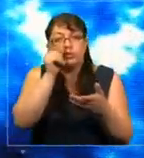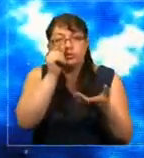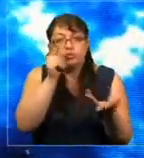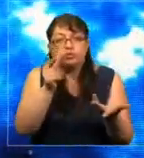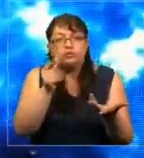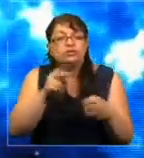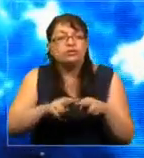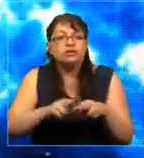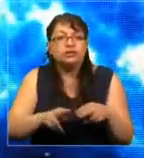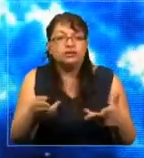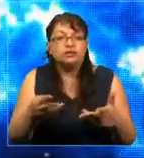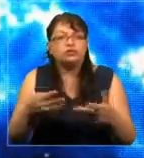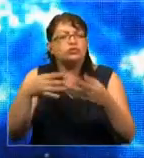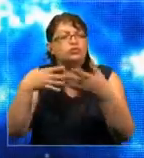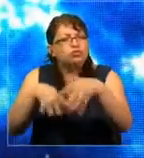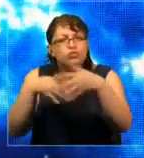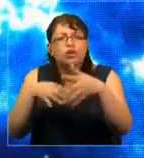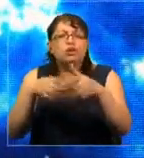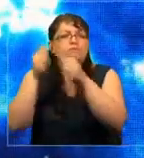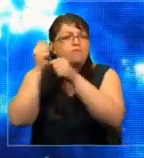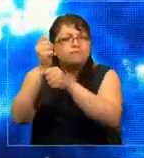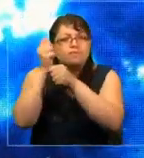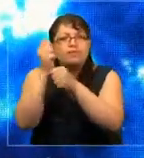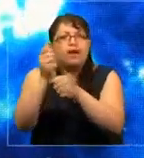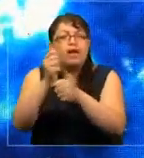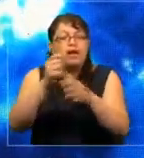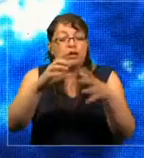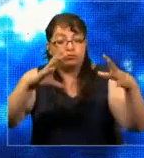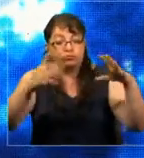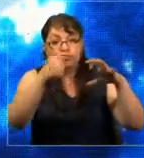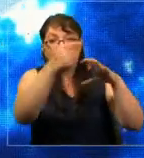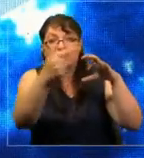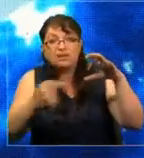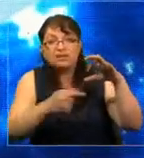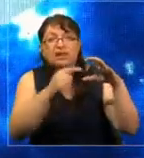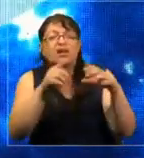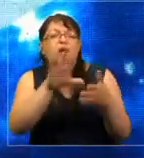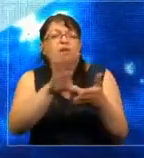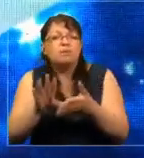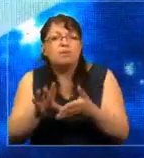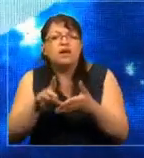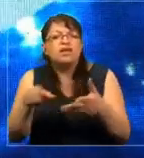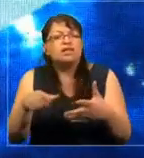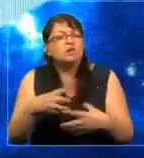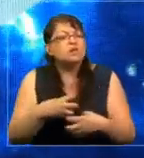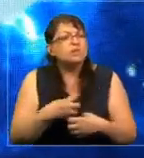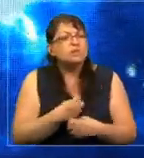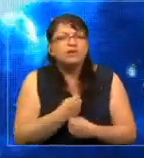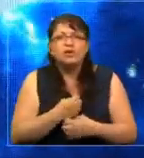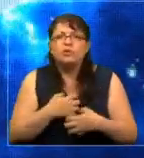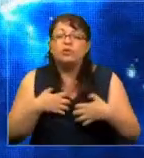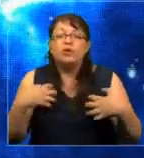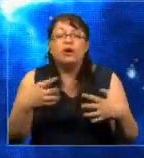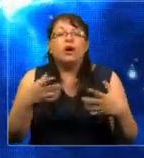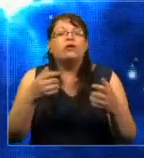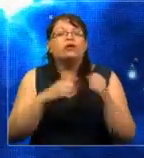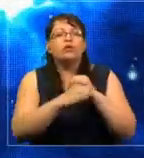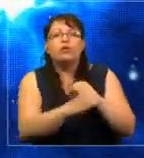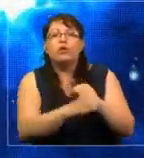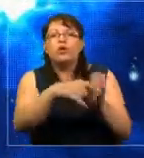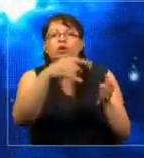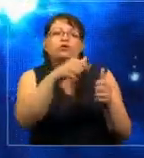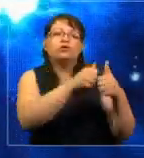manifestándose en sus países. Esta frustración contra las autoridades, esta